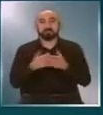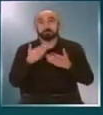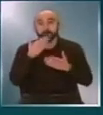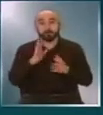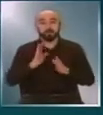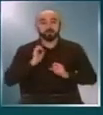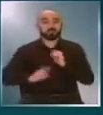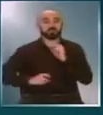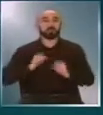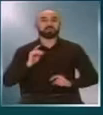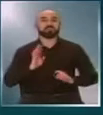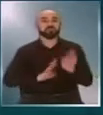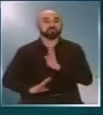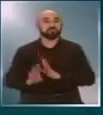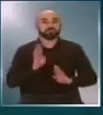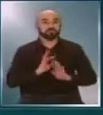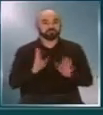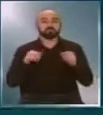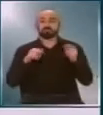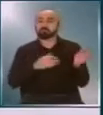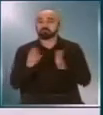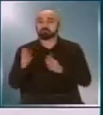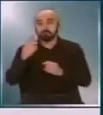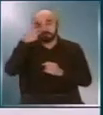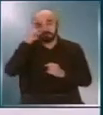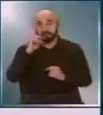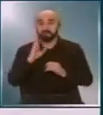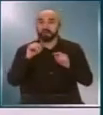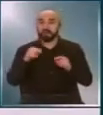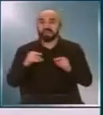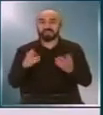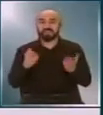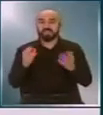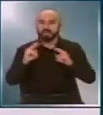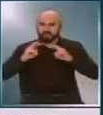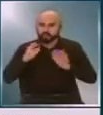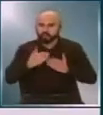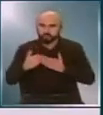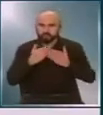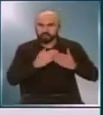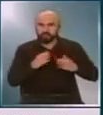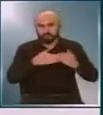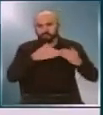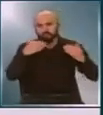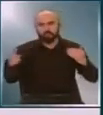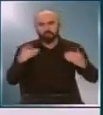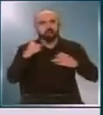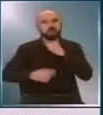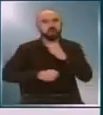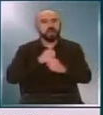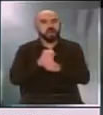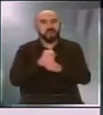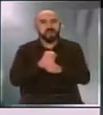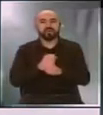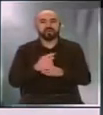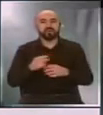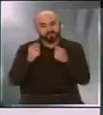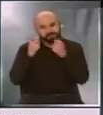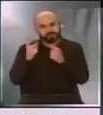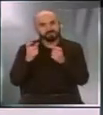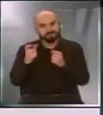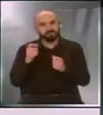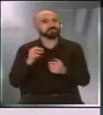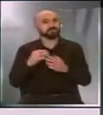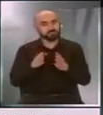protección respecto a los grupos placebo. Sin embargo, el estudio dura un total de un año de seguimiento de los sujetos. La